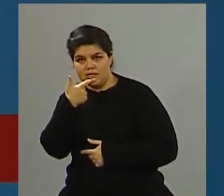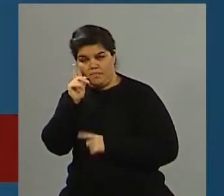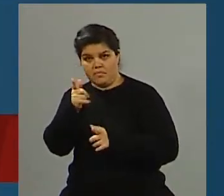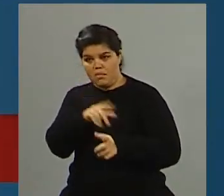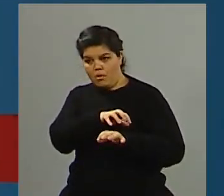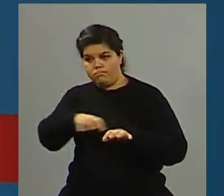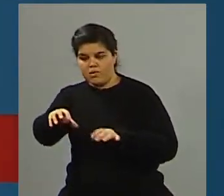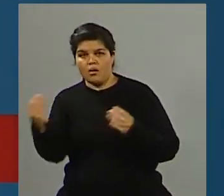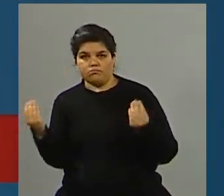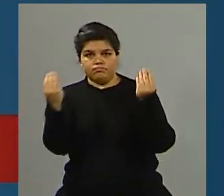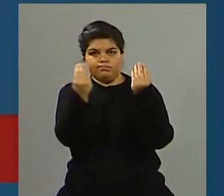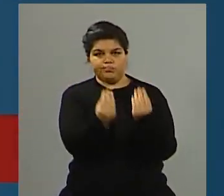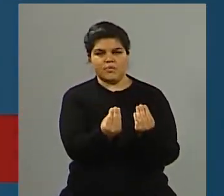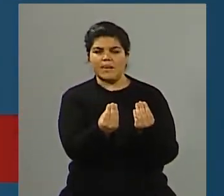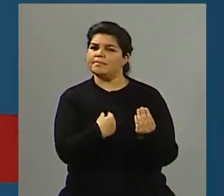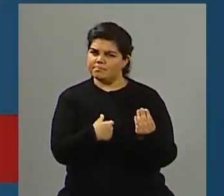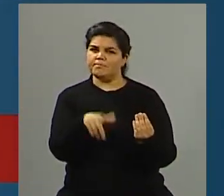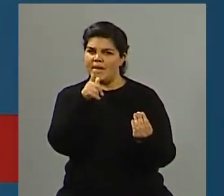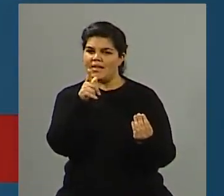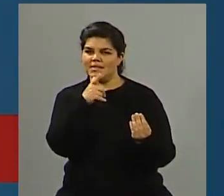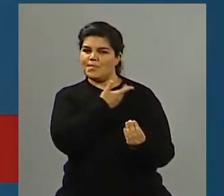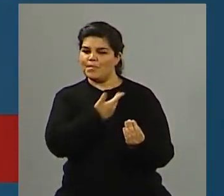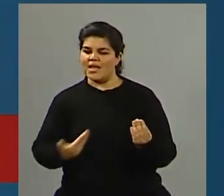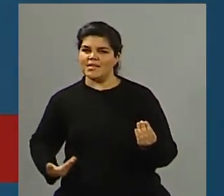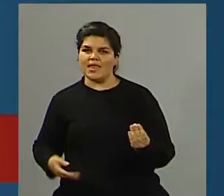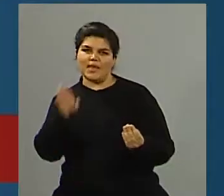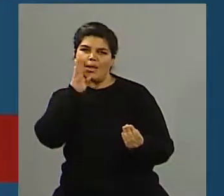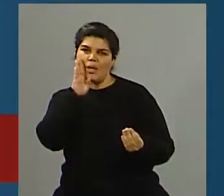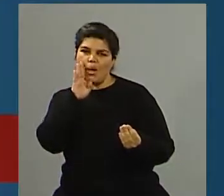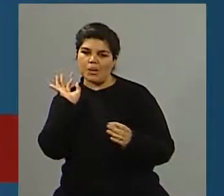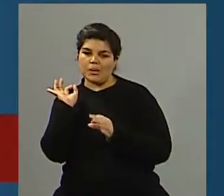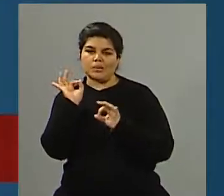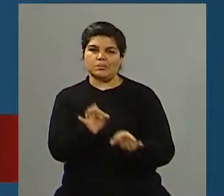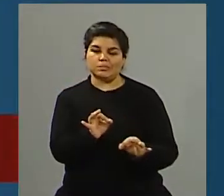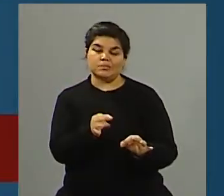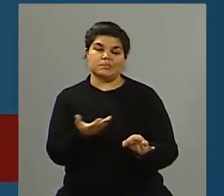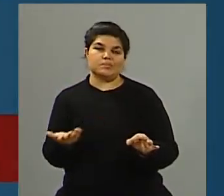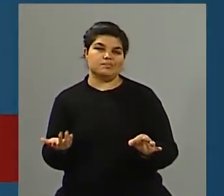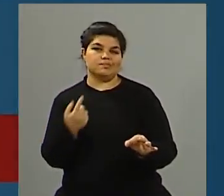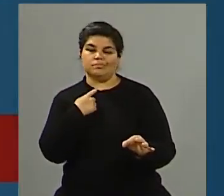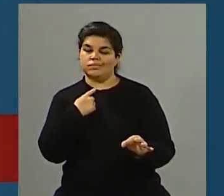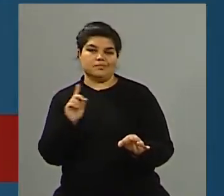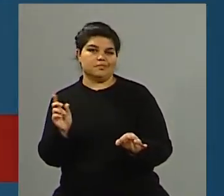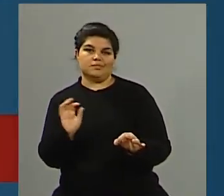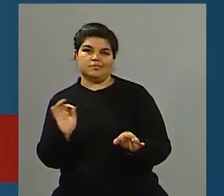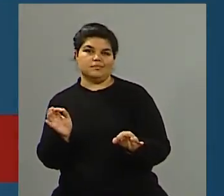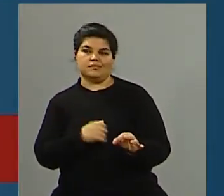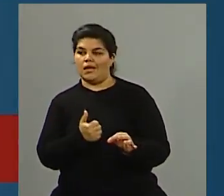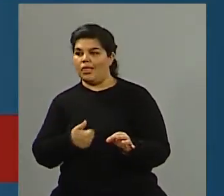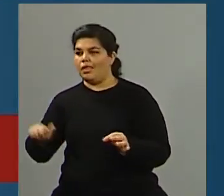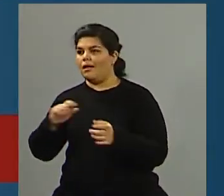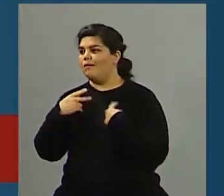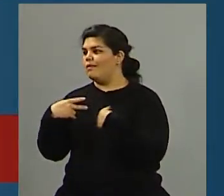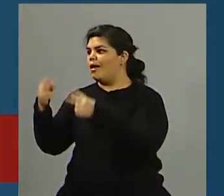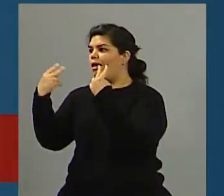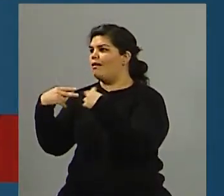Alaska, la verdad que el presidente podría haber venido, ¿no? Parece a veces tan alejado de la realidad en algunas cuestiones, cuando se